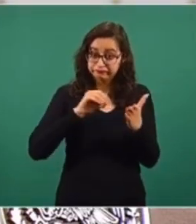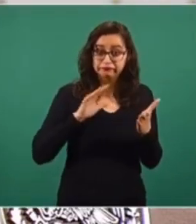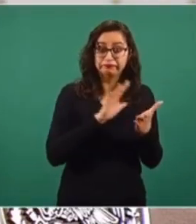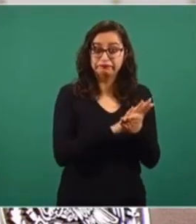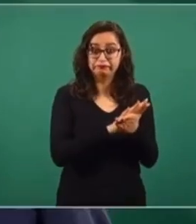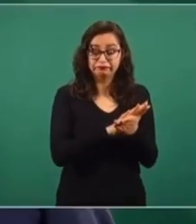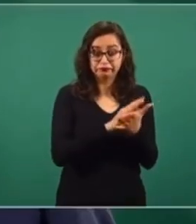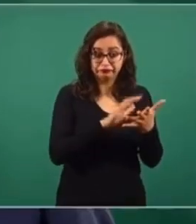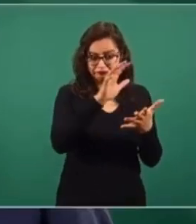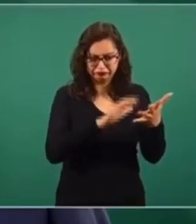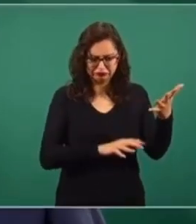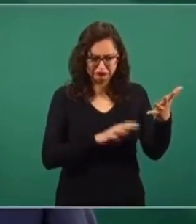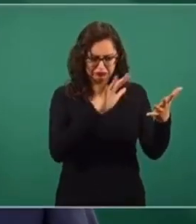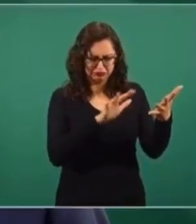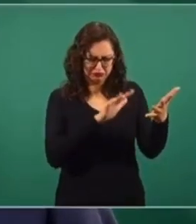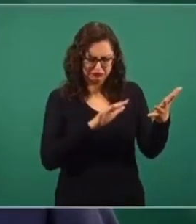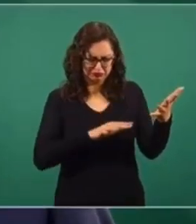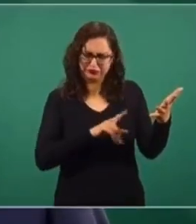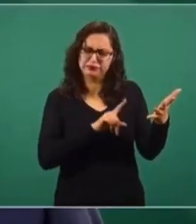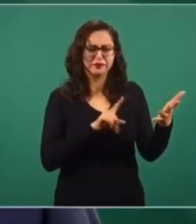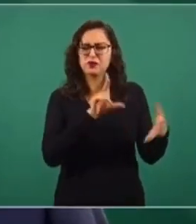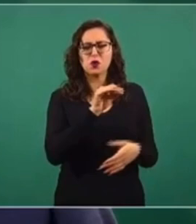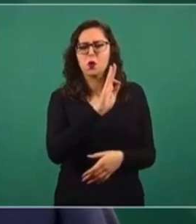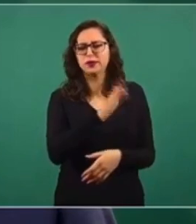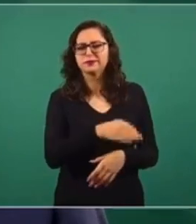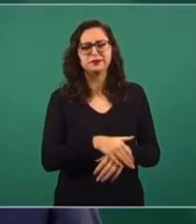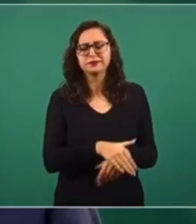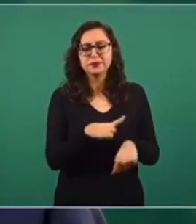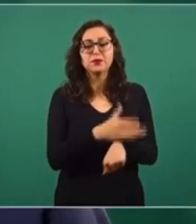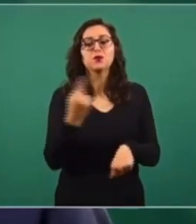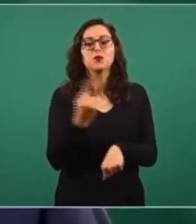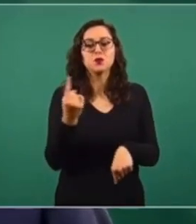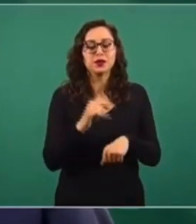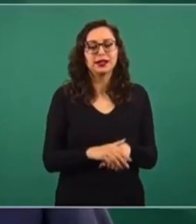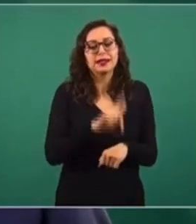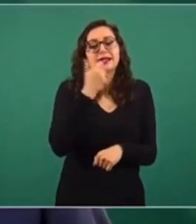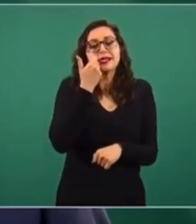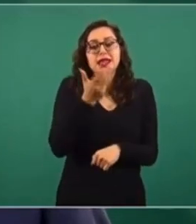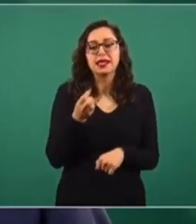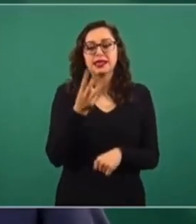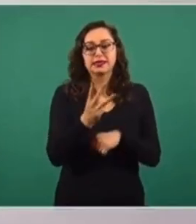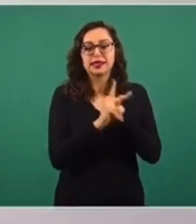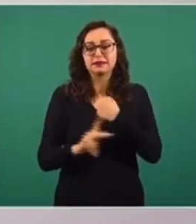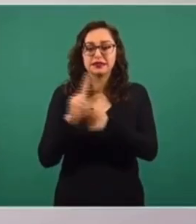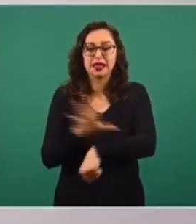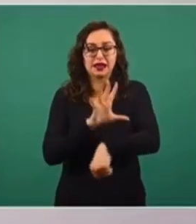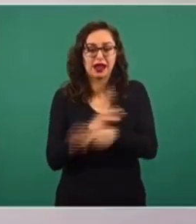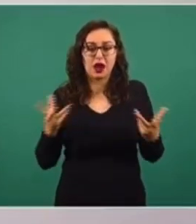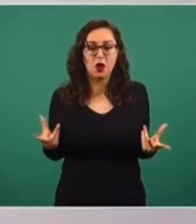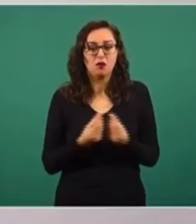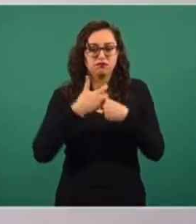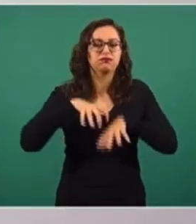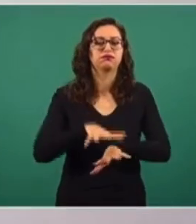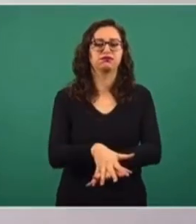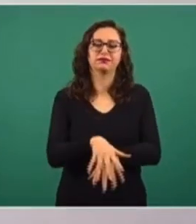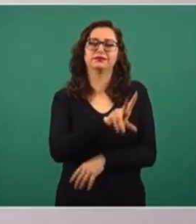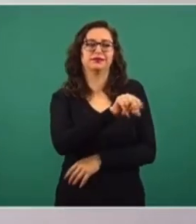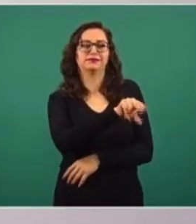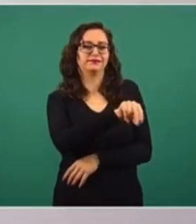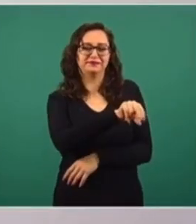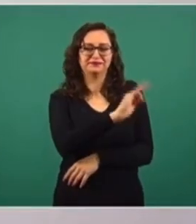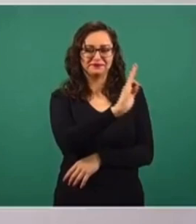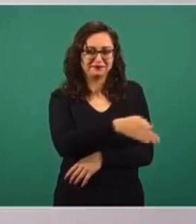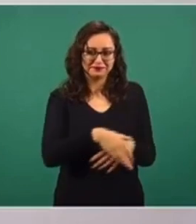que no aceptamos, que tiene una integración en materia energética, incluyendo el petróleo. Entonces, no entró el tema de petróleo